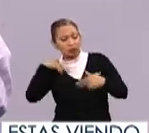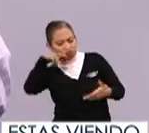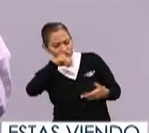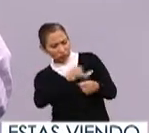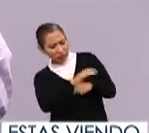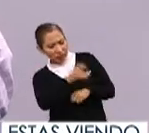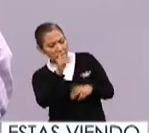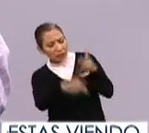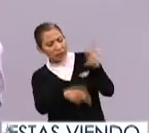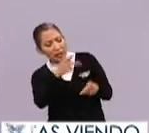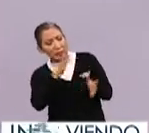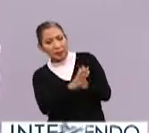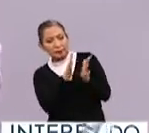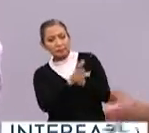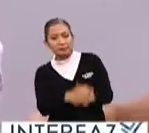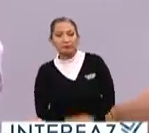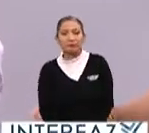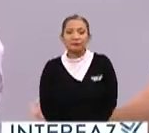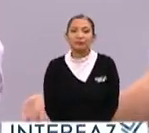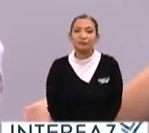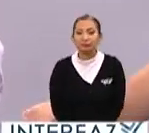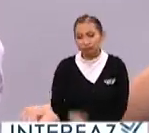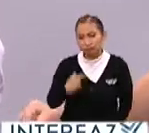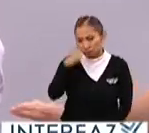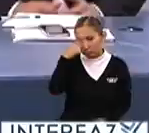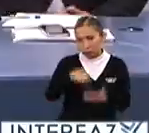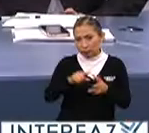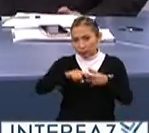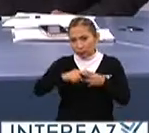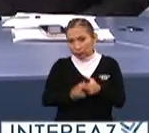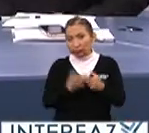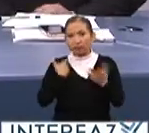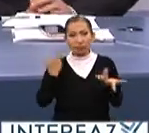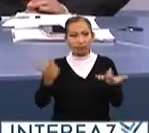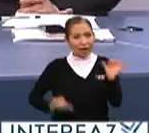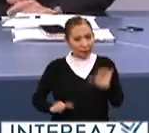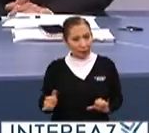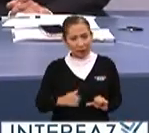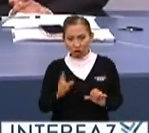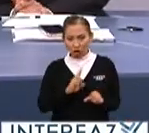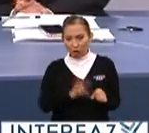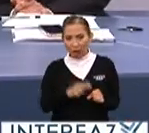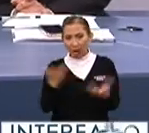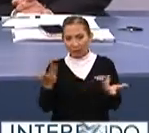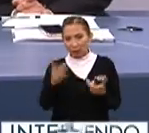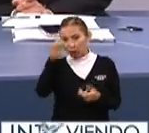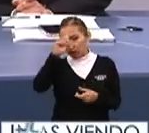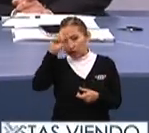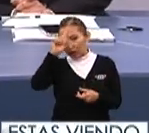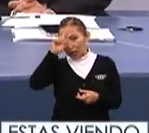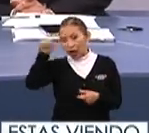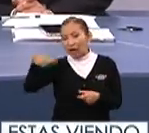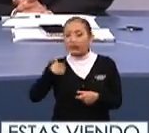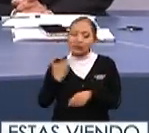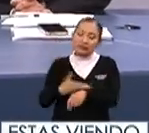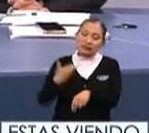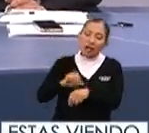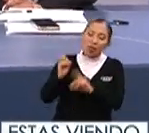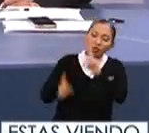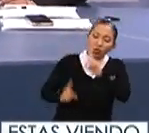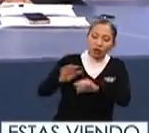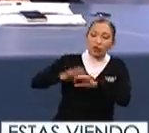se informe, dialogue y participe. Bueno, si les parece bien, empezamos con la dinámica que normalmente hacemos con el consejero, que es resolver